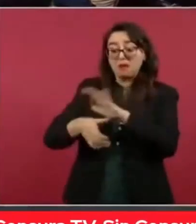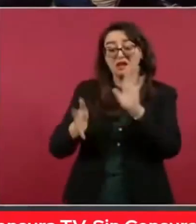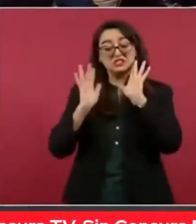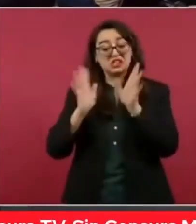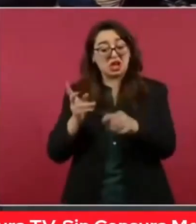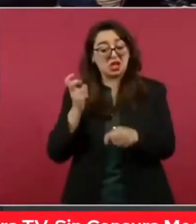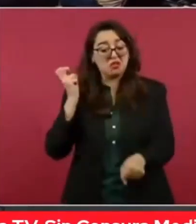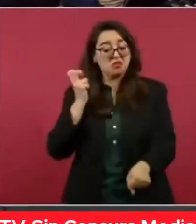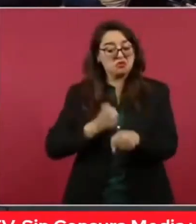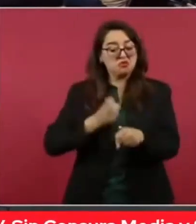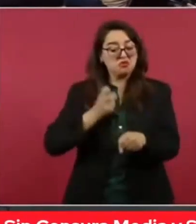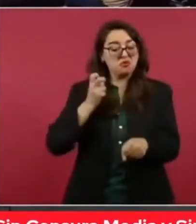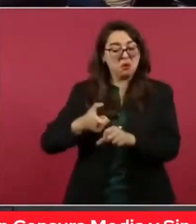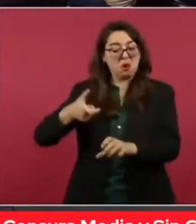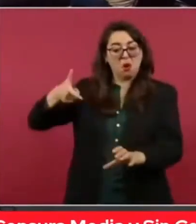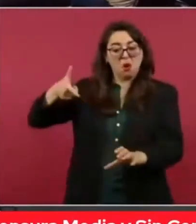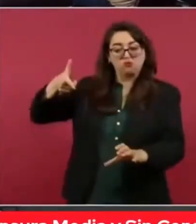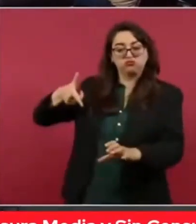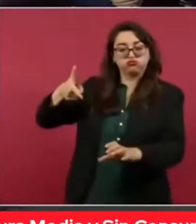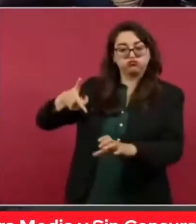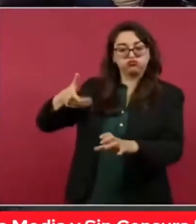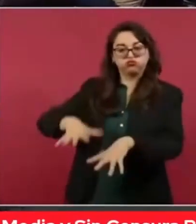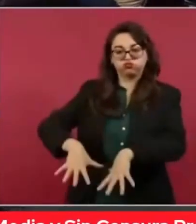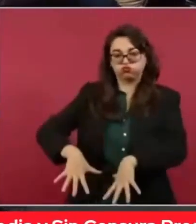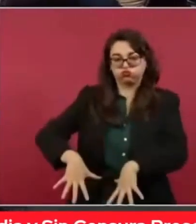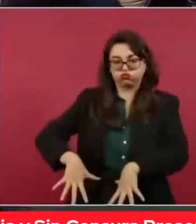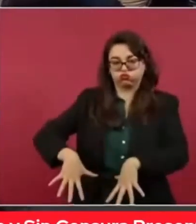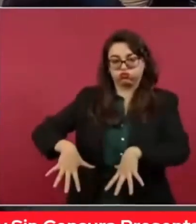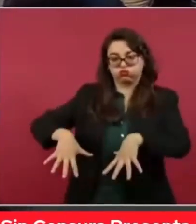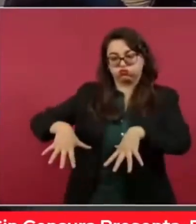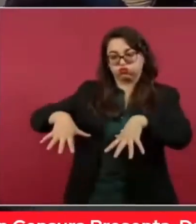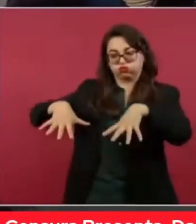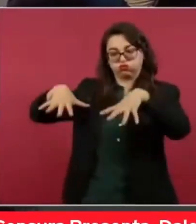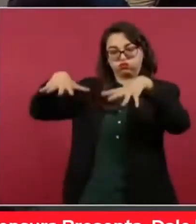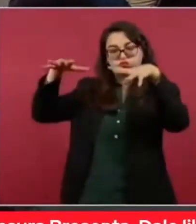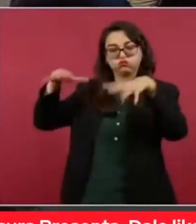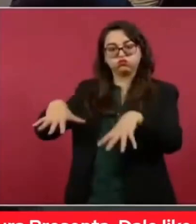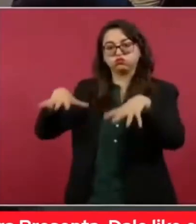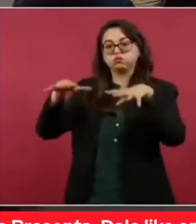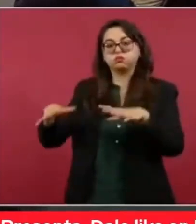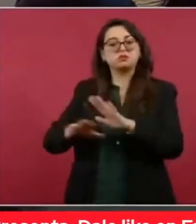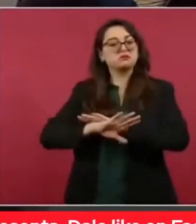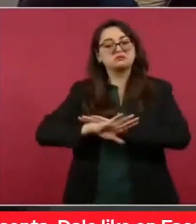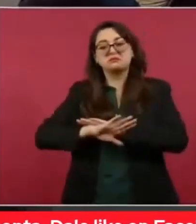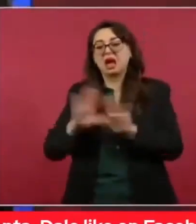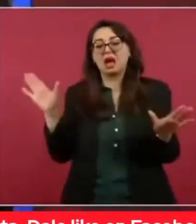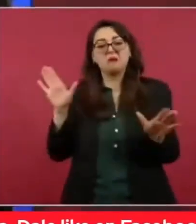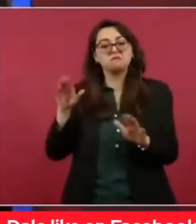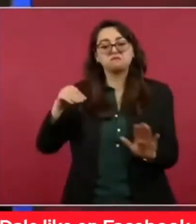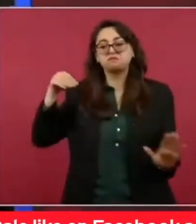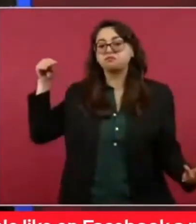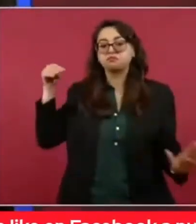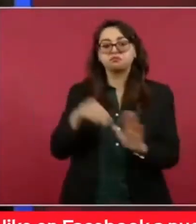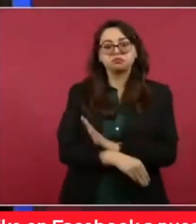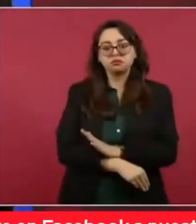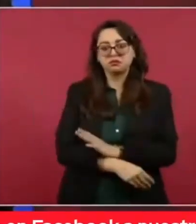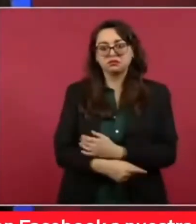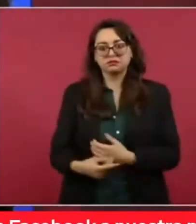Aquí lo dijeron, y salió además los